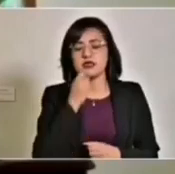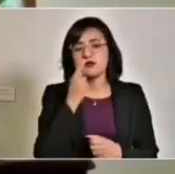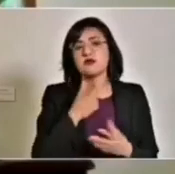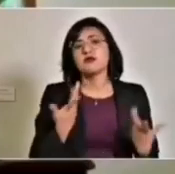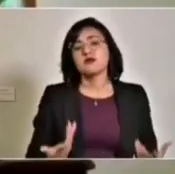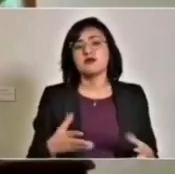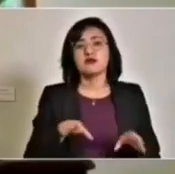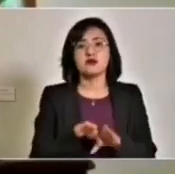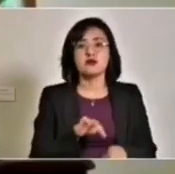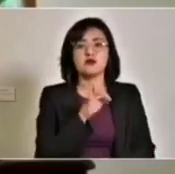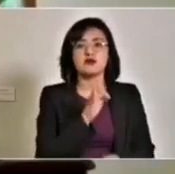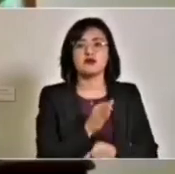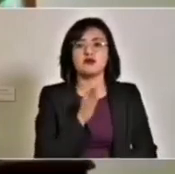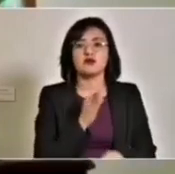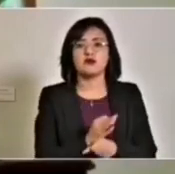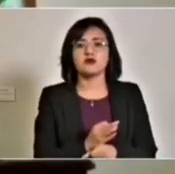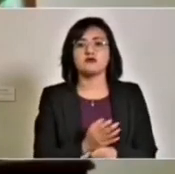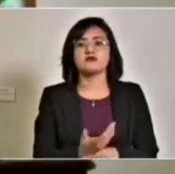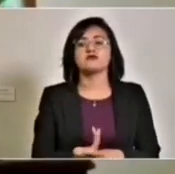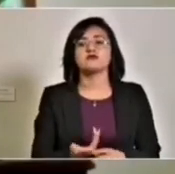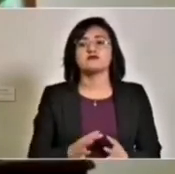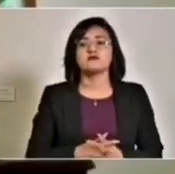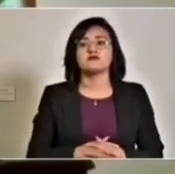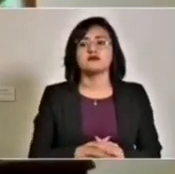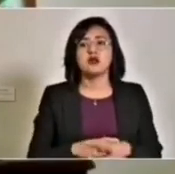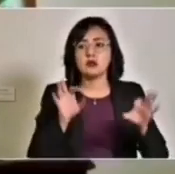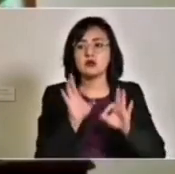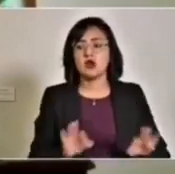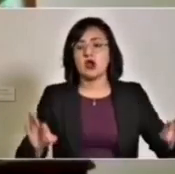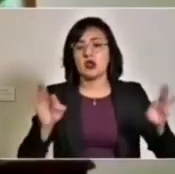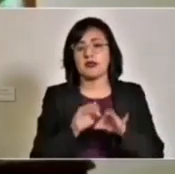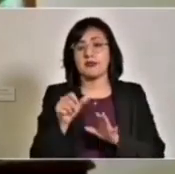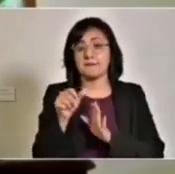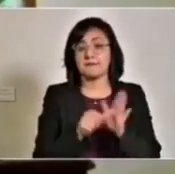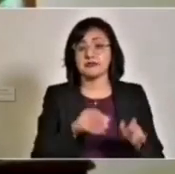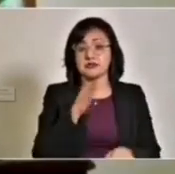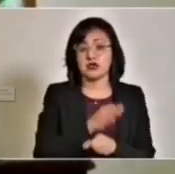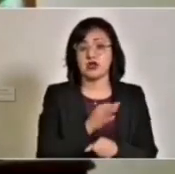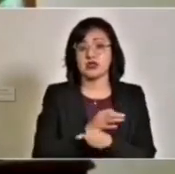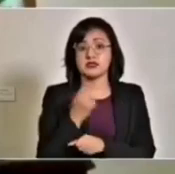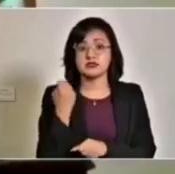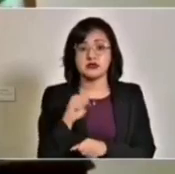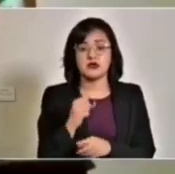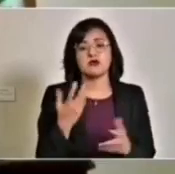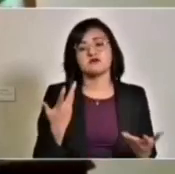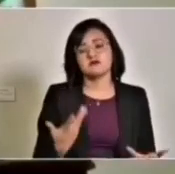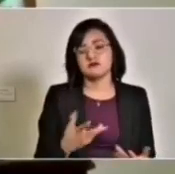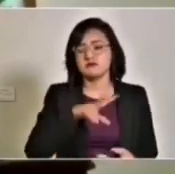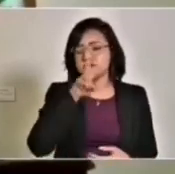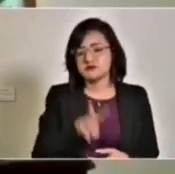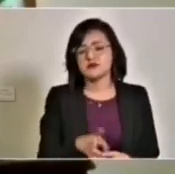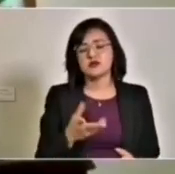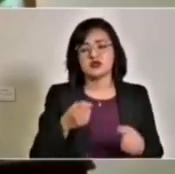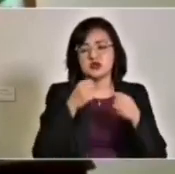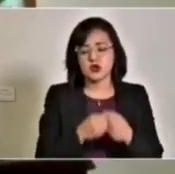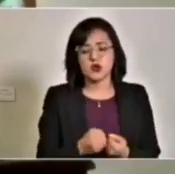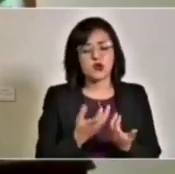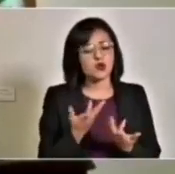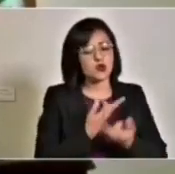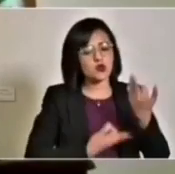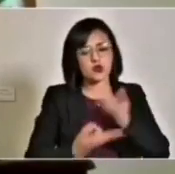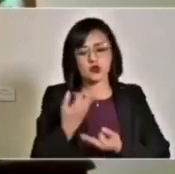llevar a cabo nuestras conmemoraciones importantes de este mes de una manera totalmente segura.